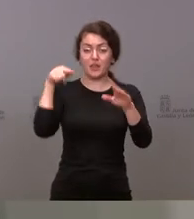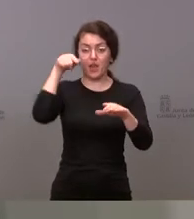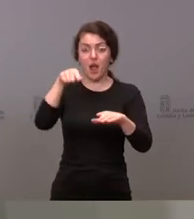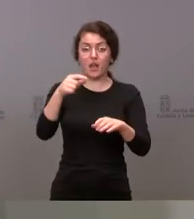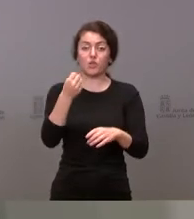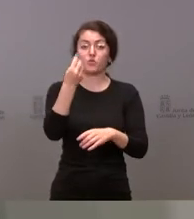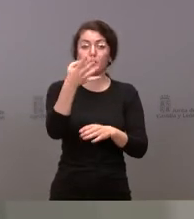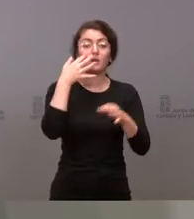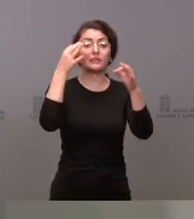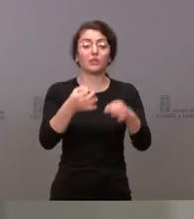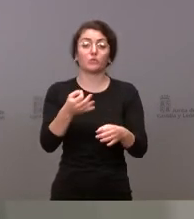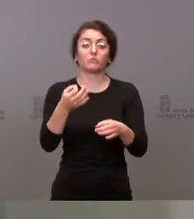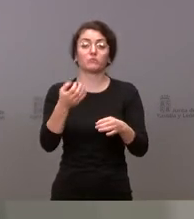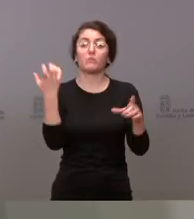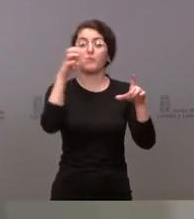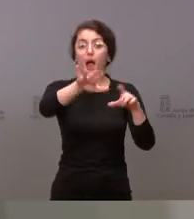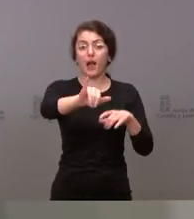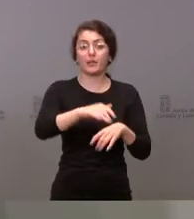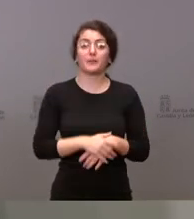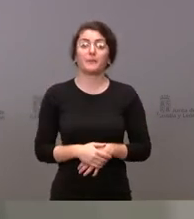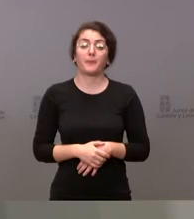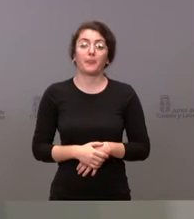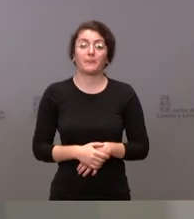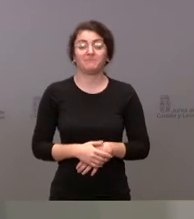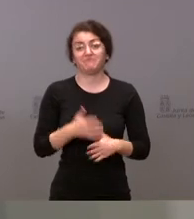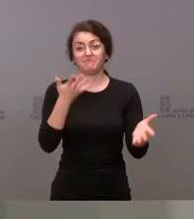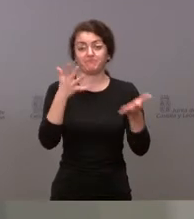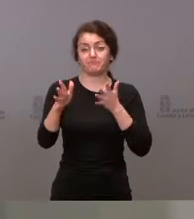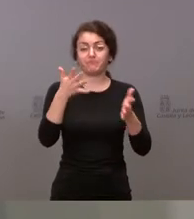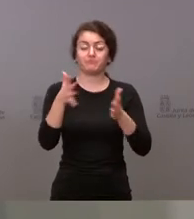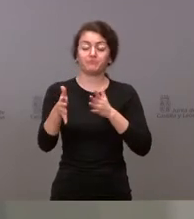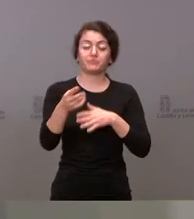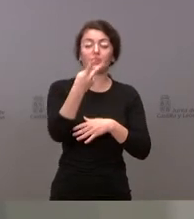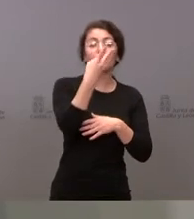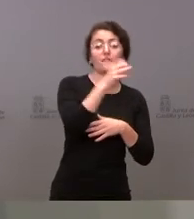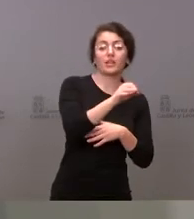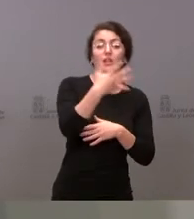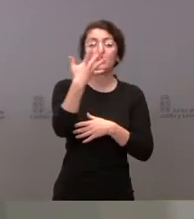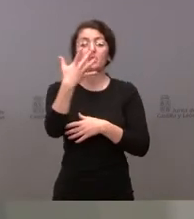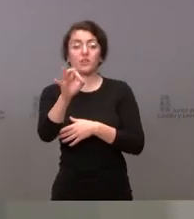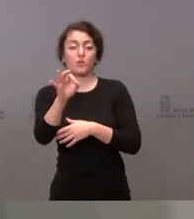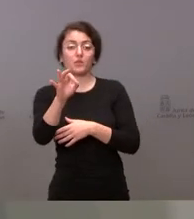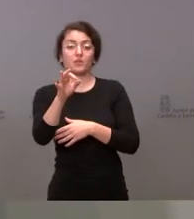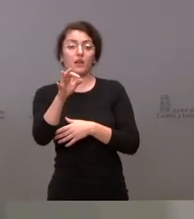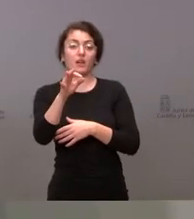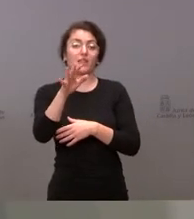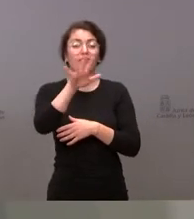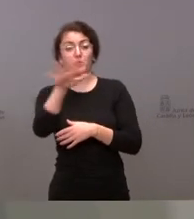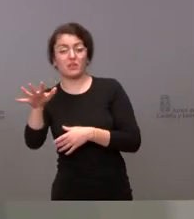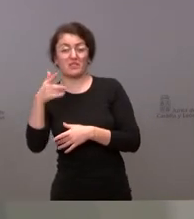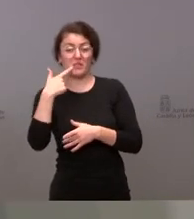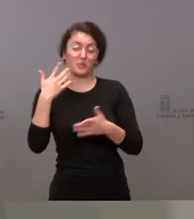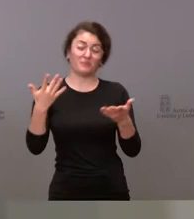básicamente de población entre 20 y 50, 55, en los cuales no